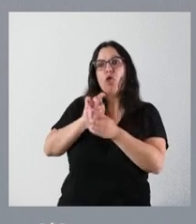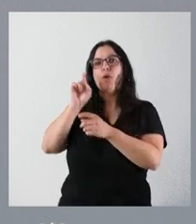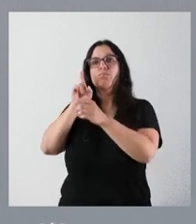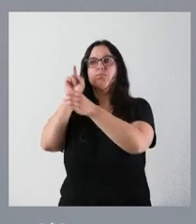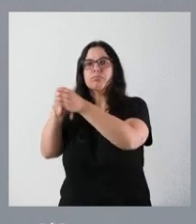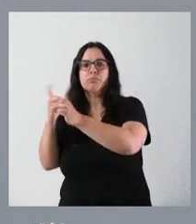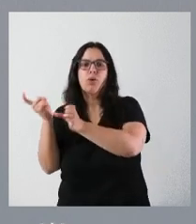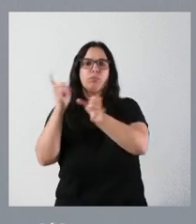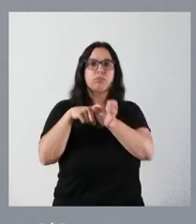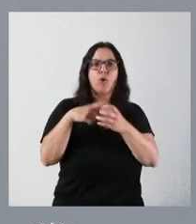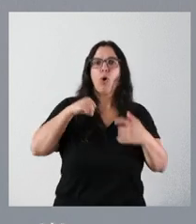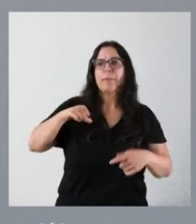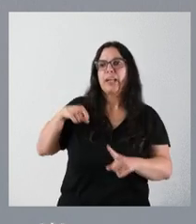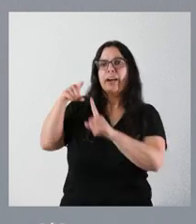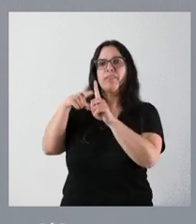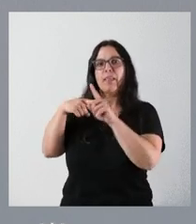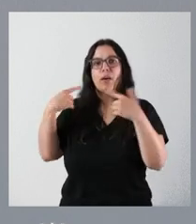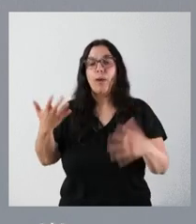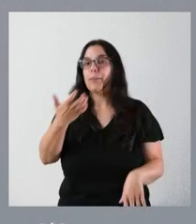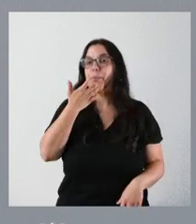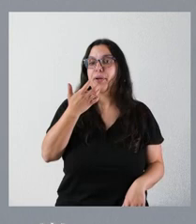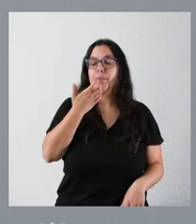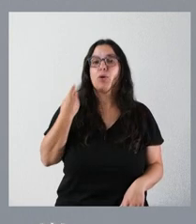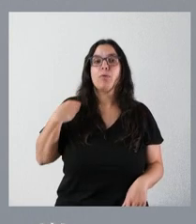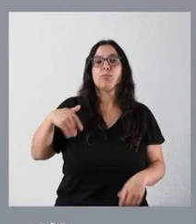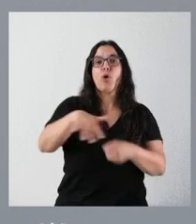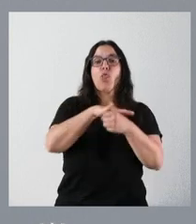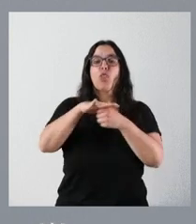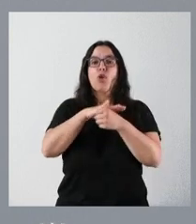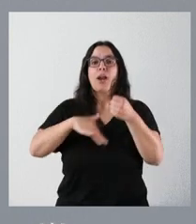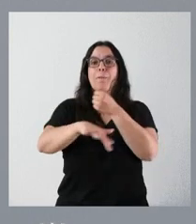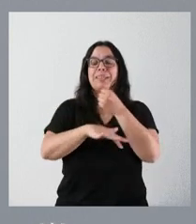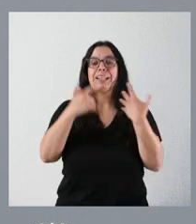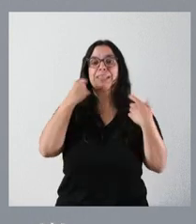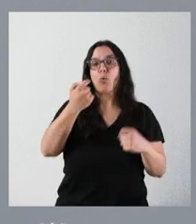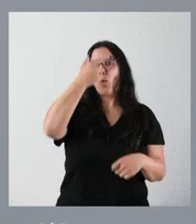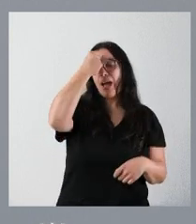cuáles serían esos hospitales. Pues, a título de ejemplo, los que residen en las zonas básicas de salud de Ávila,